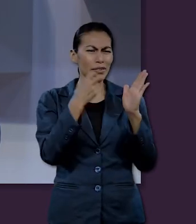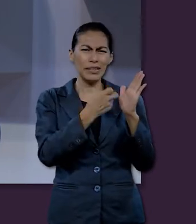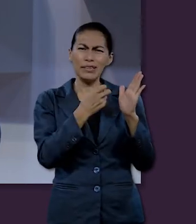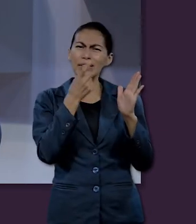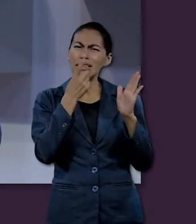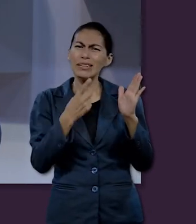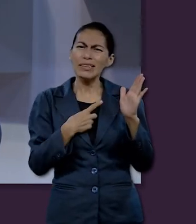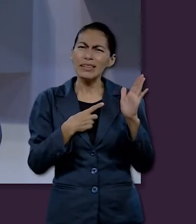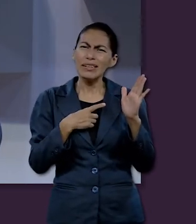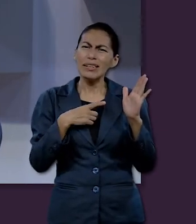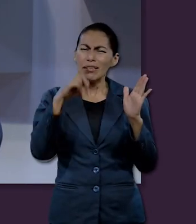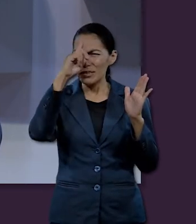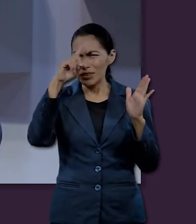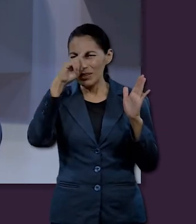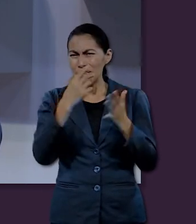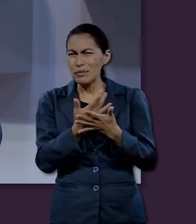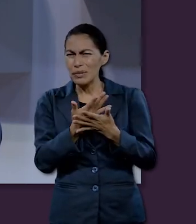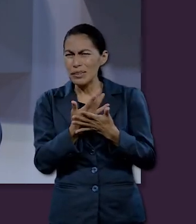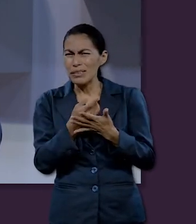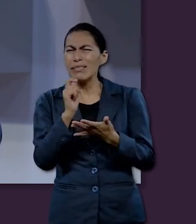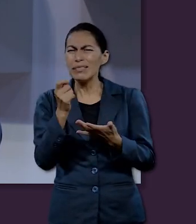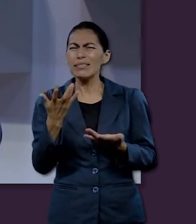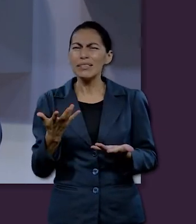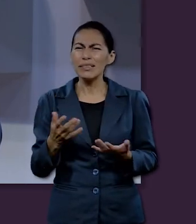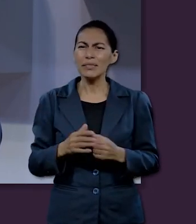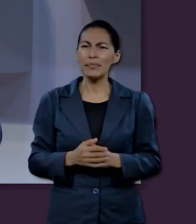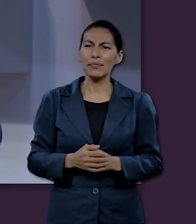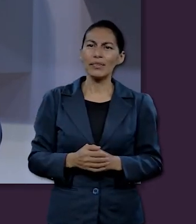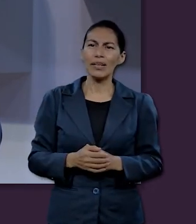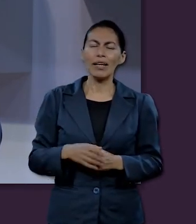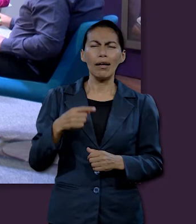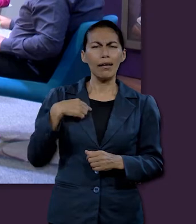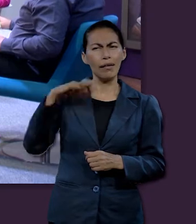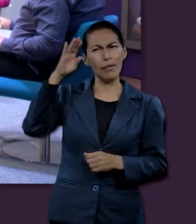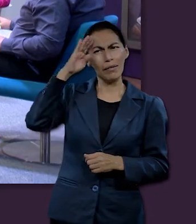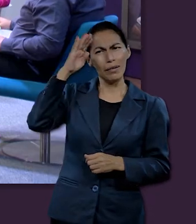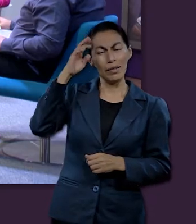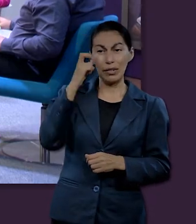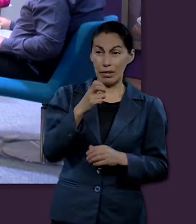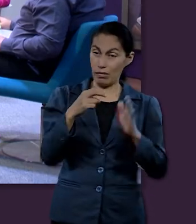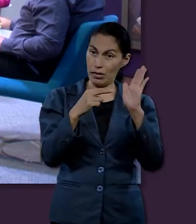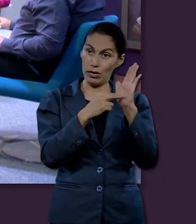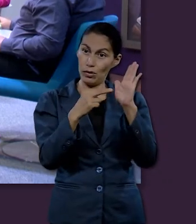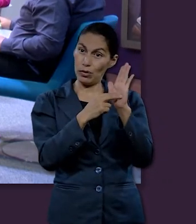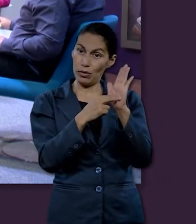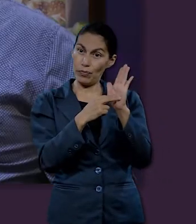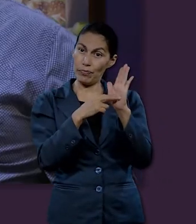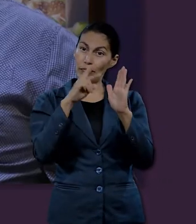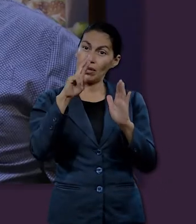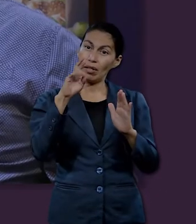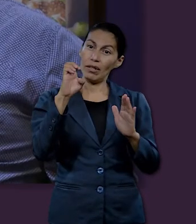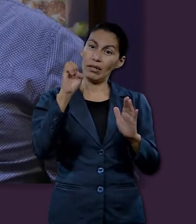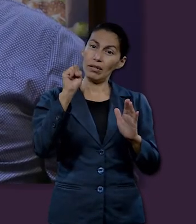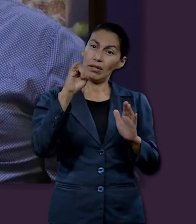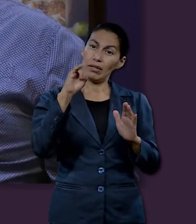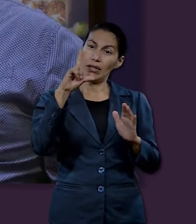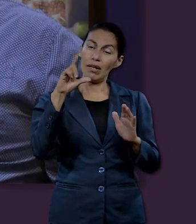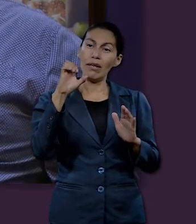textos para tener esperanza? Yo creo que este es un texto que refleja resiliencia, ¿no? Porque